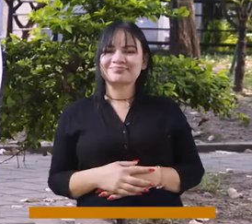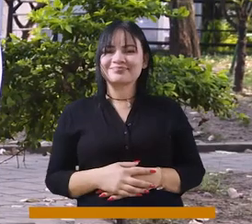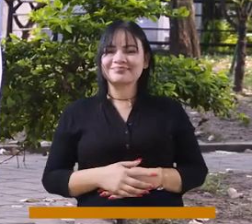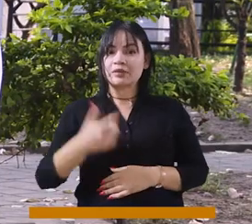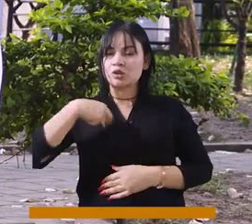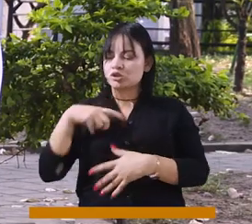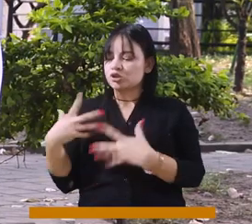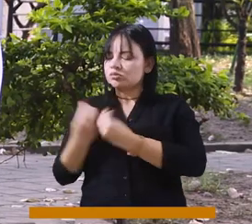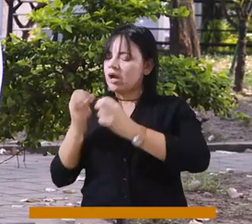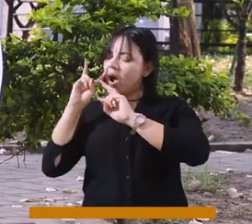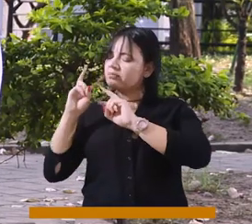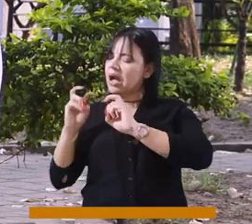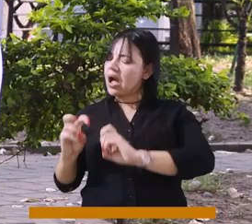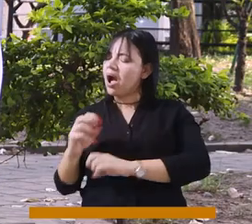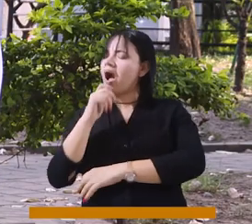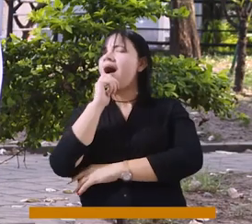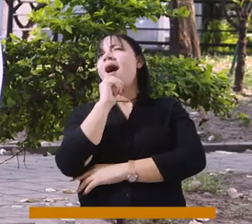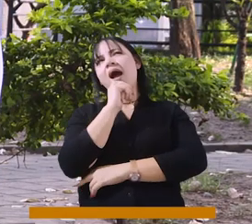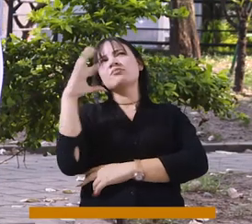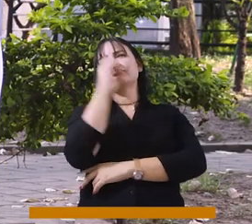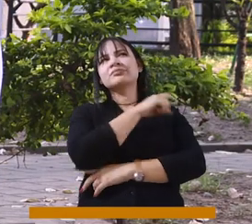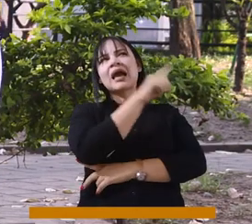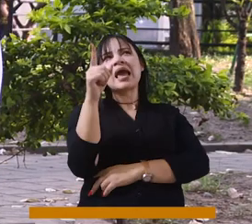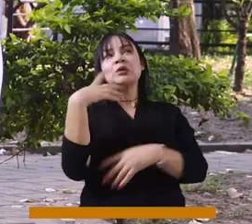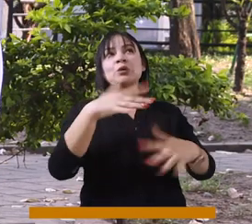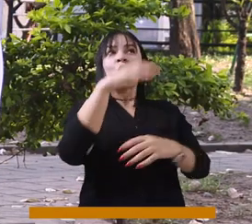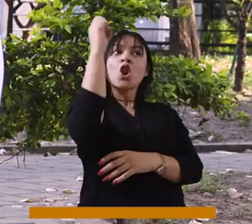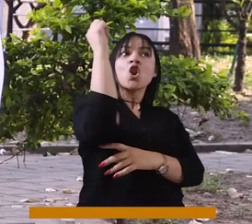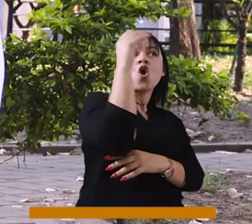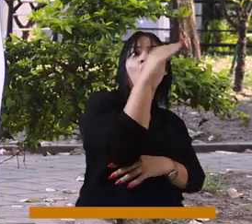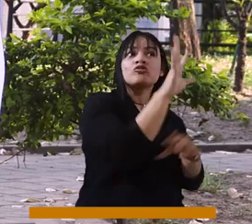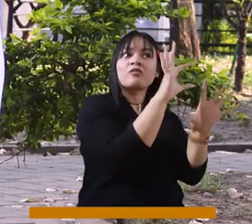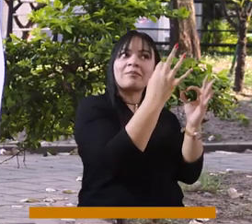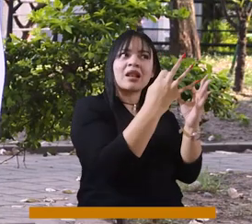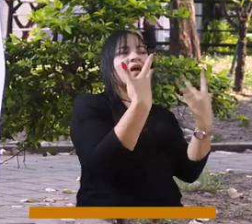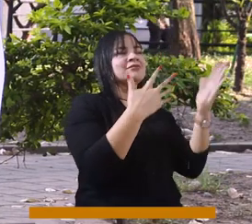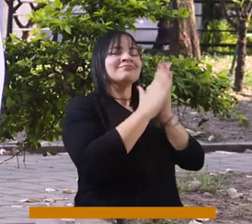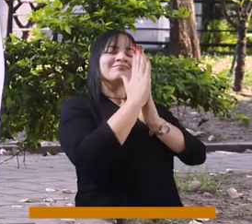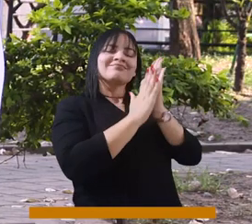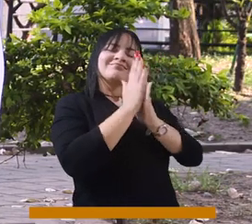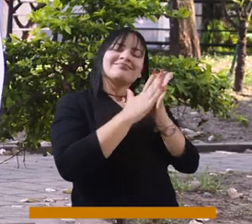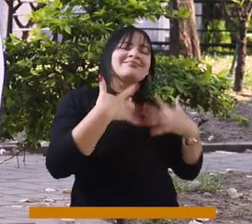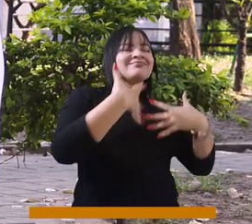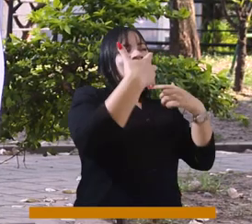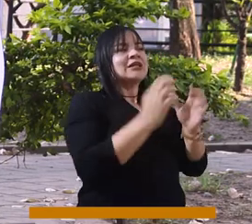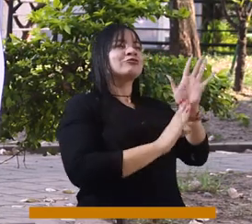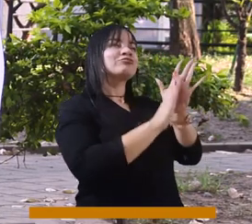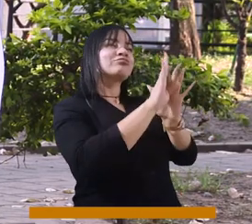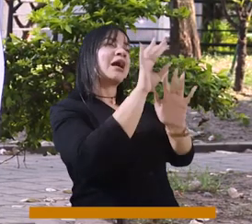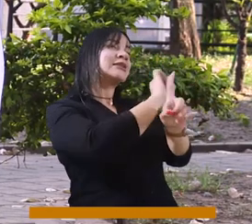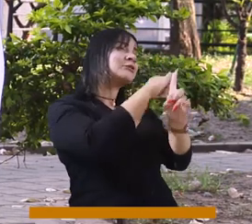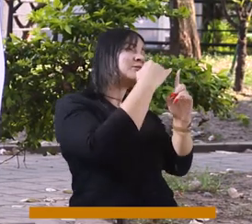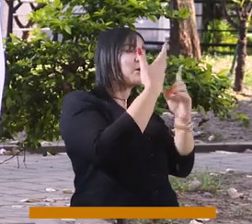investigación evidentemente nos damos cuenta que la familia tiene luces y sombras. Luces porque hay una gran esperanza puesta en la familia para el